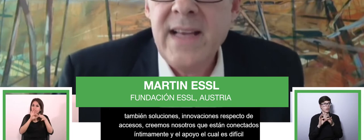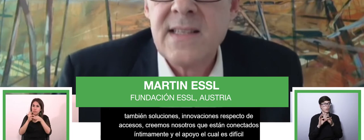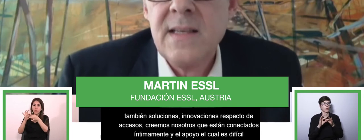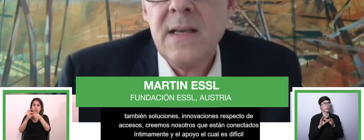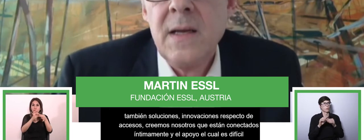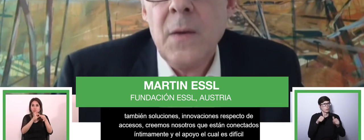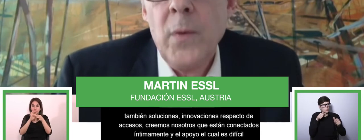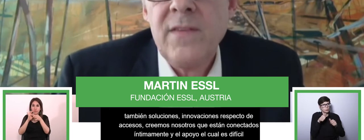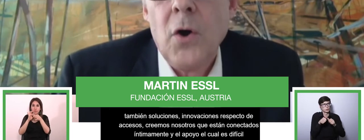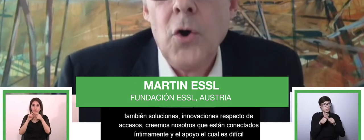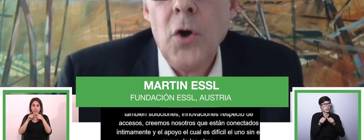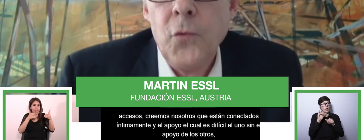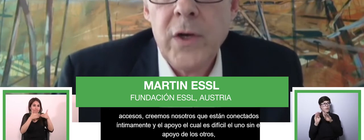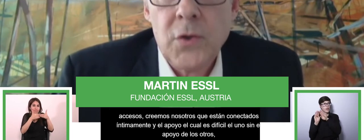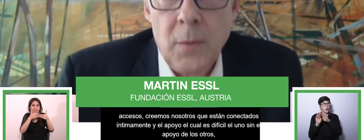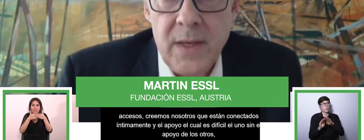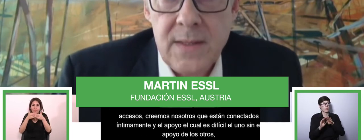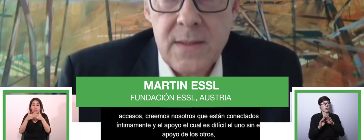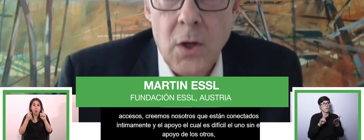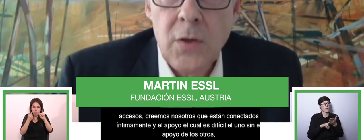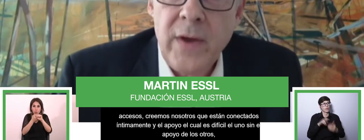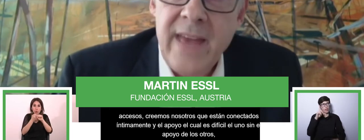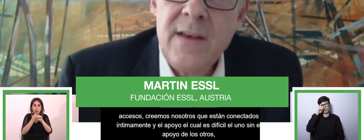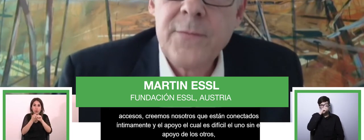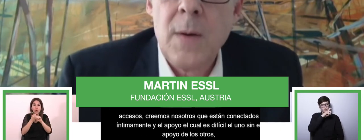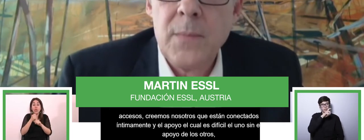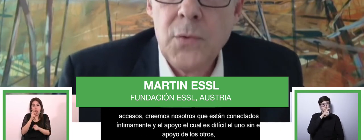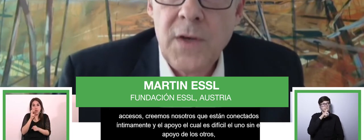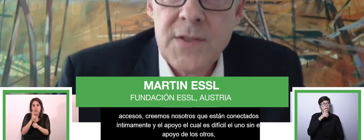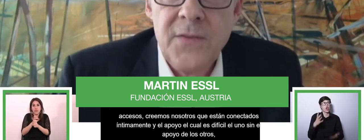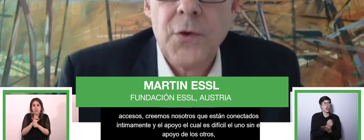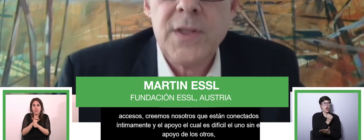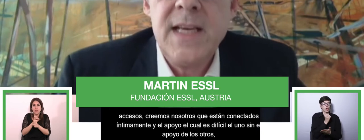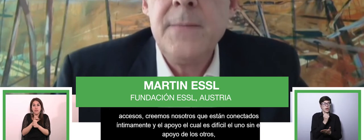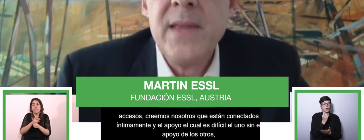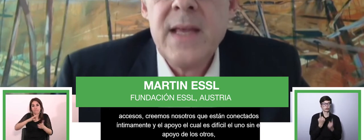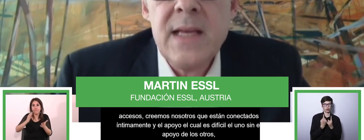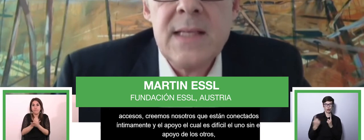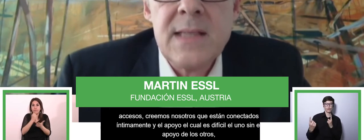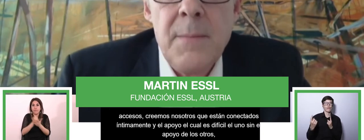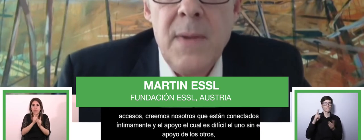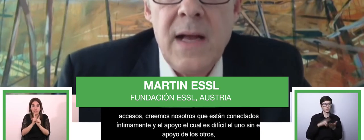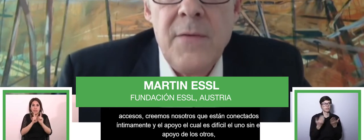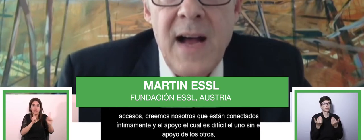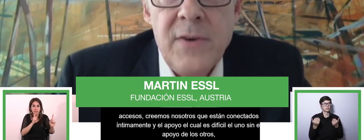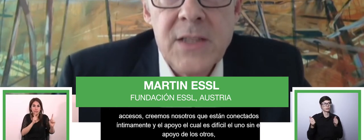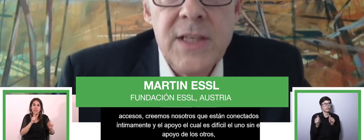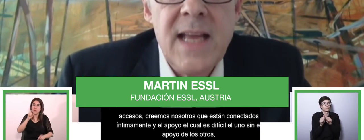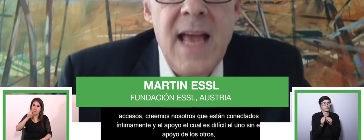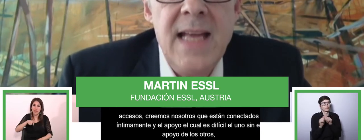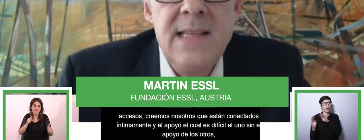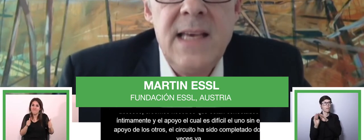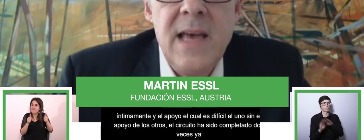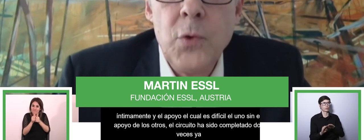de Cero Project ha sido, el circuito ha sido completado dos veces ya. Desde el 2013 ya